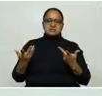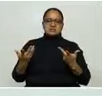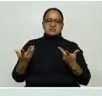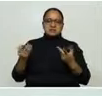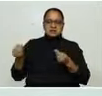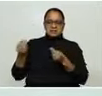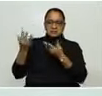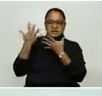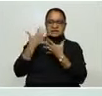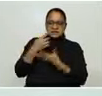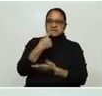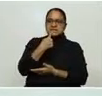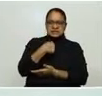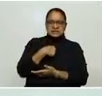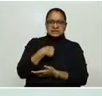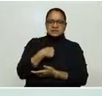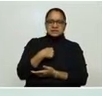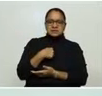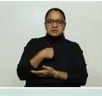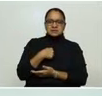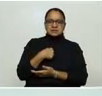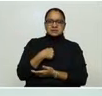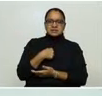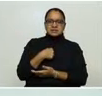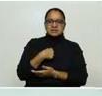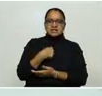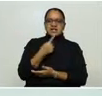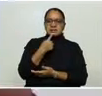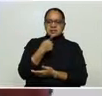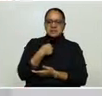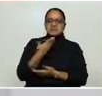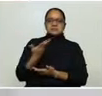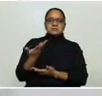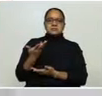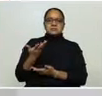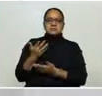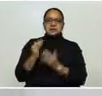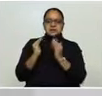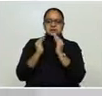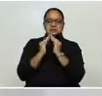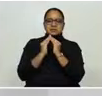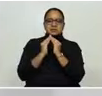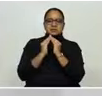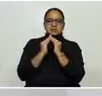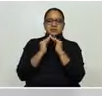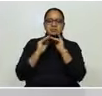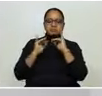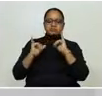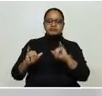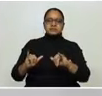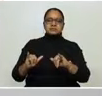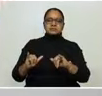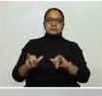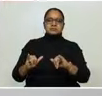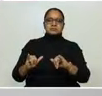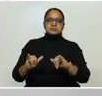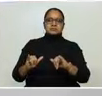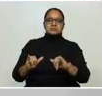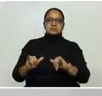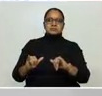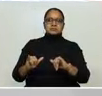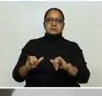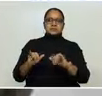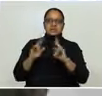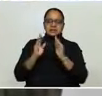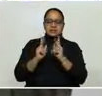no me mintás. Dime. ¿Sabe cuál fue la respuesta? La población tomó el mando. La